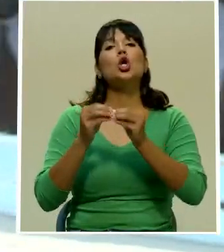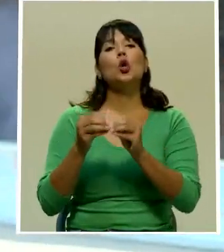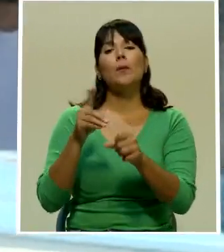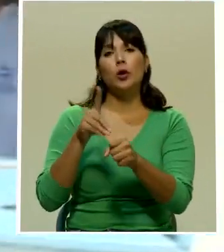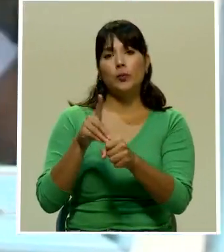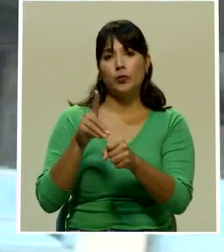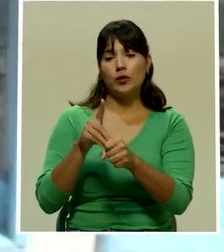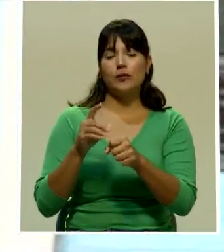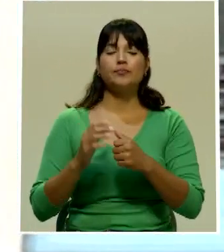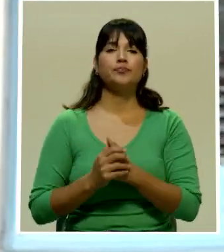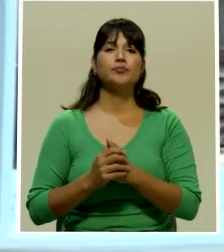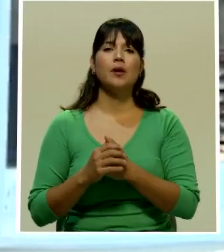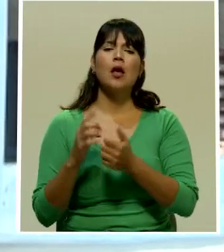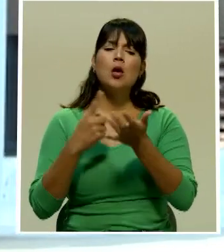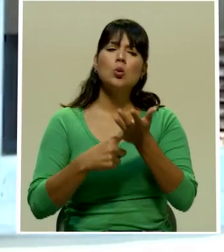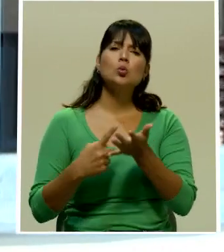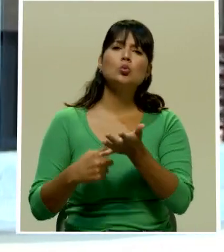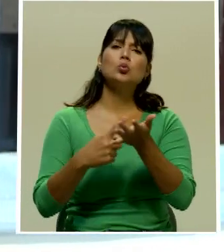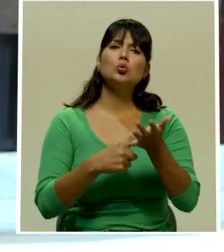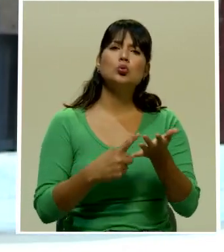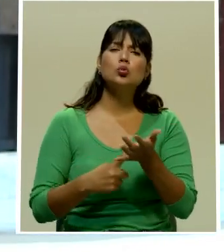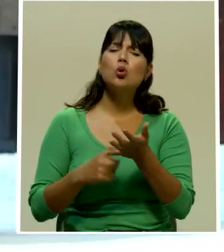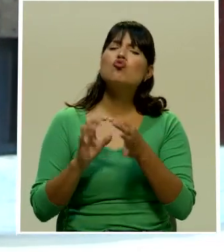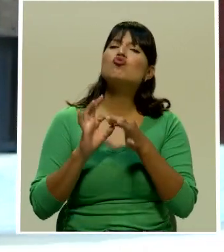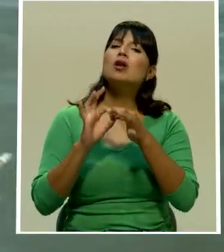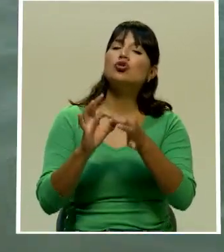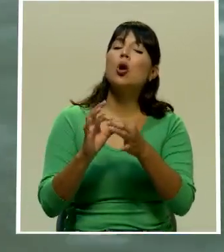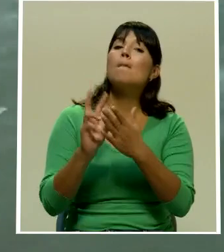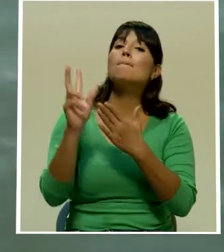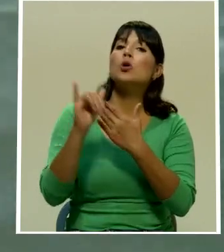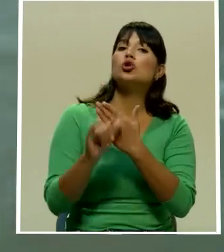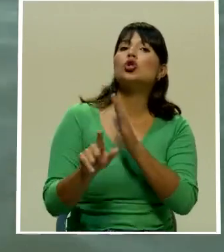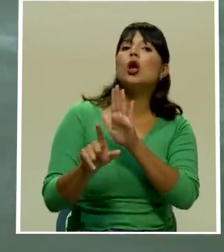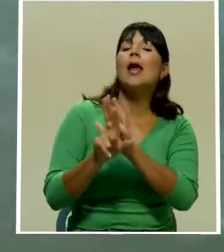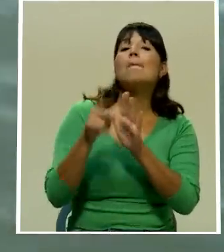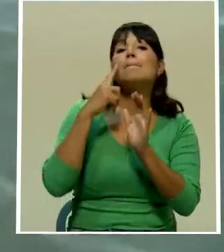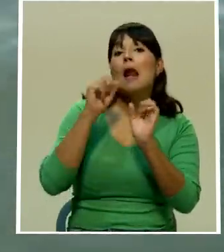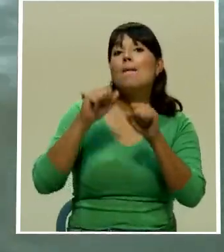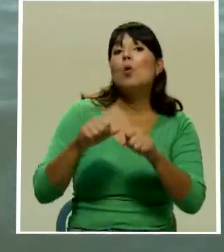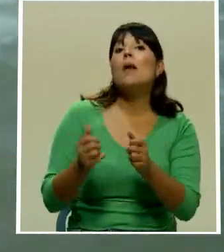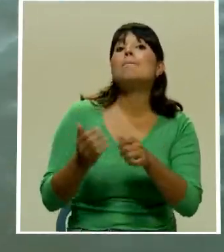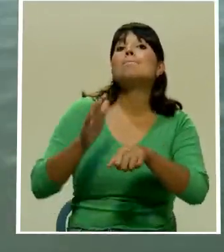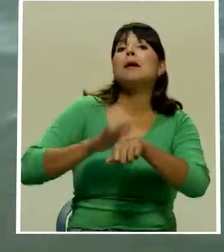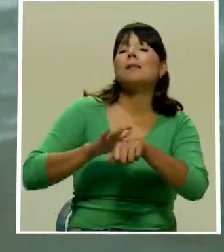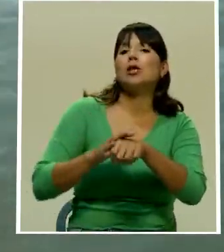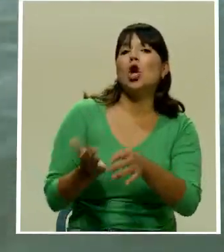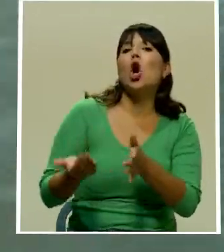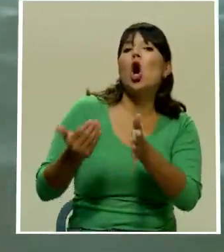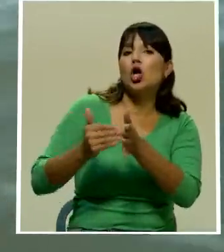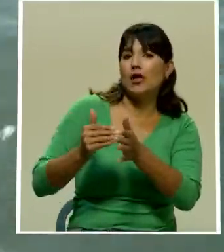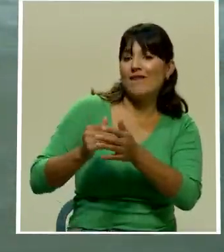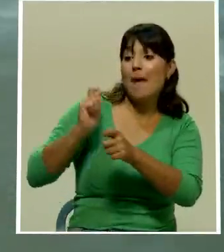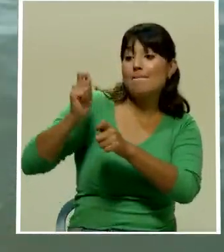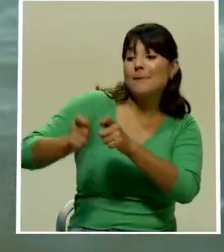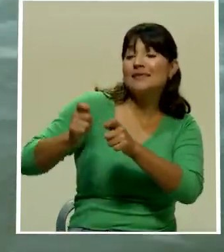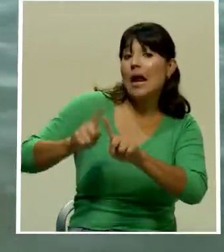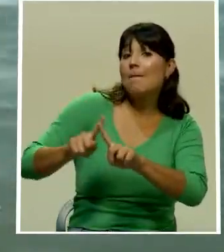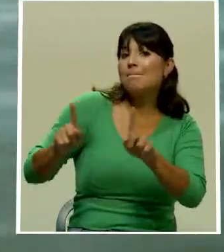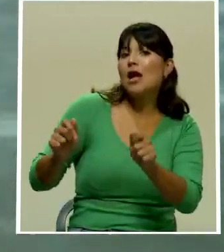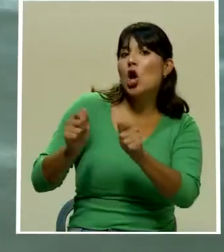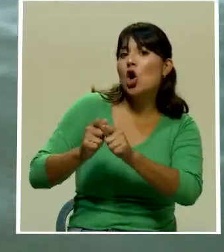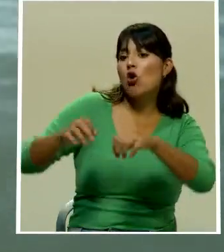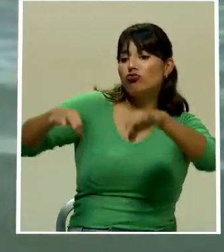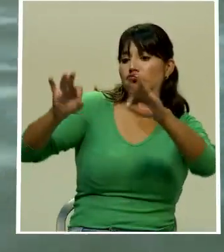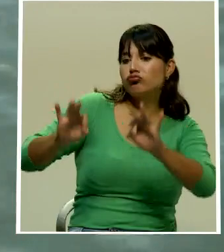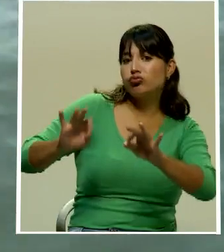luego de una larga discusión sobre el proyecto de ley para permitir nuevamente en el país la pesca de arrastre a las 2.30 de la tarde los diputados